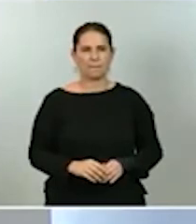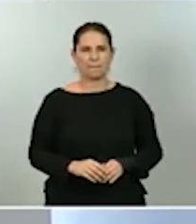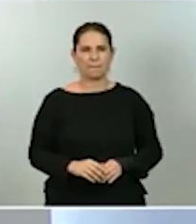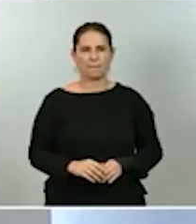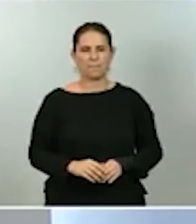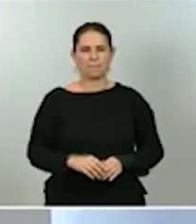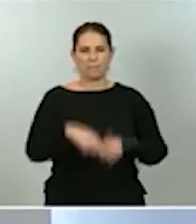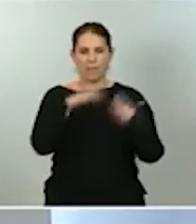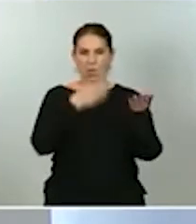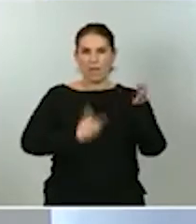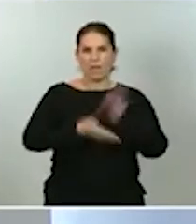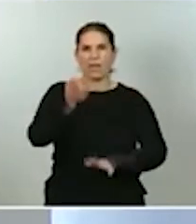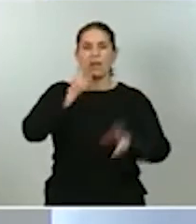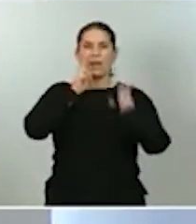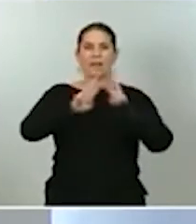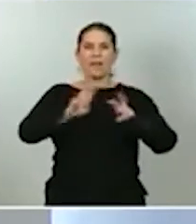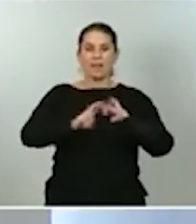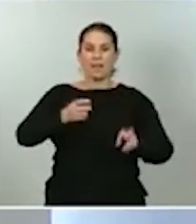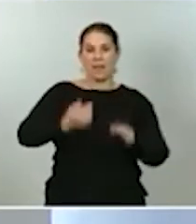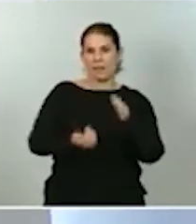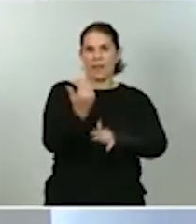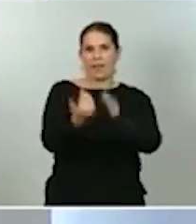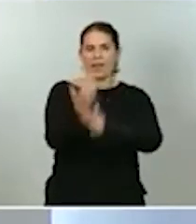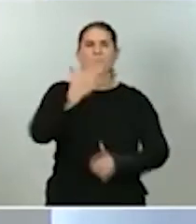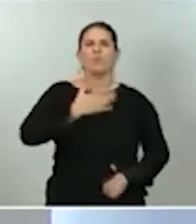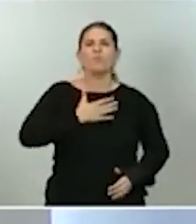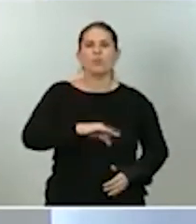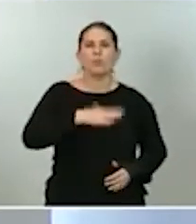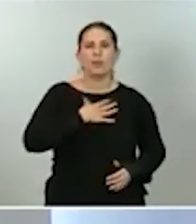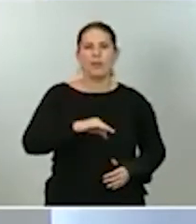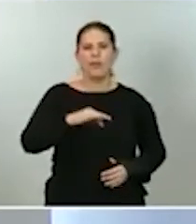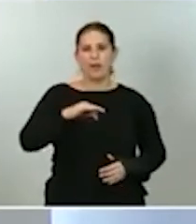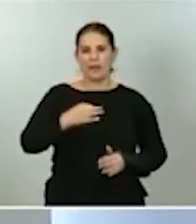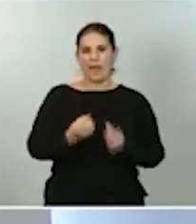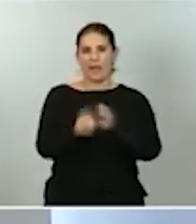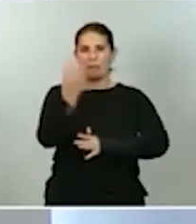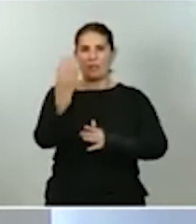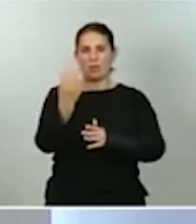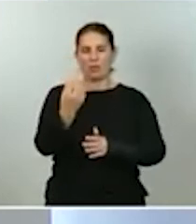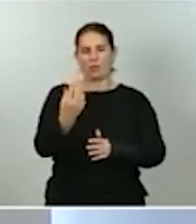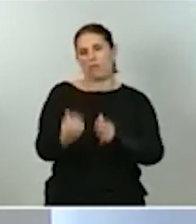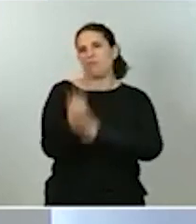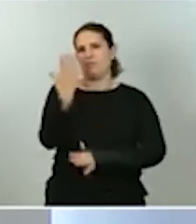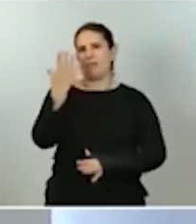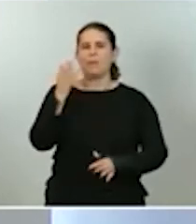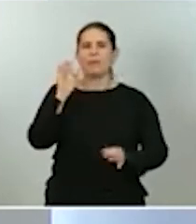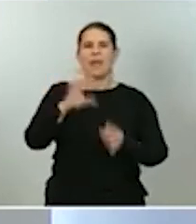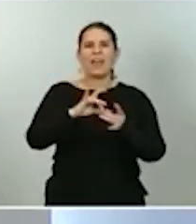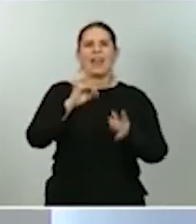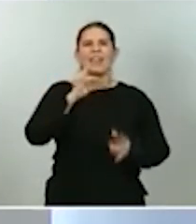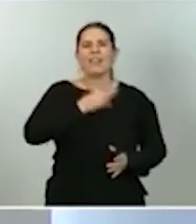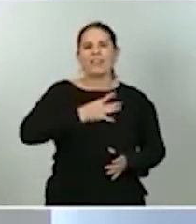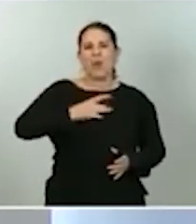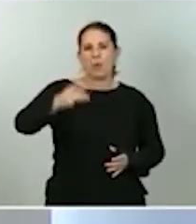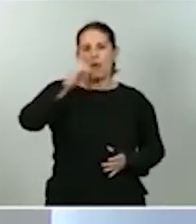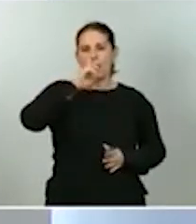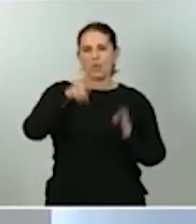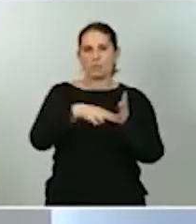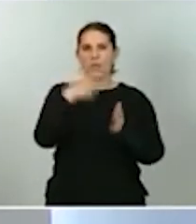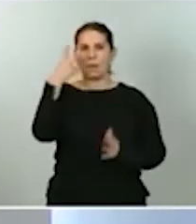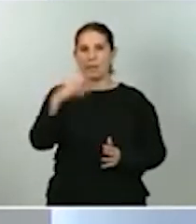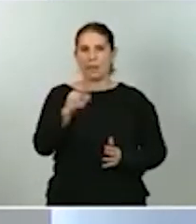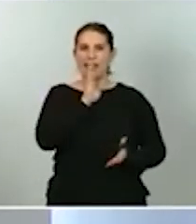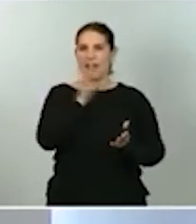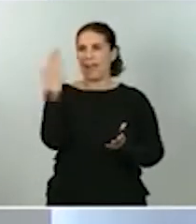los próximos días es la posibilidad de reducir las emisiones de deuda para el conjunto del ejercicio 2020 con respecto a lo que teníamos previsto